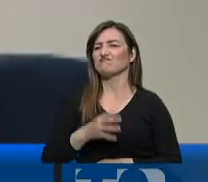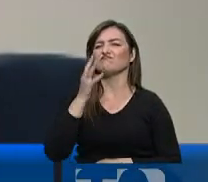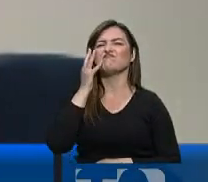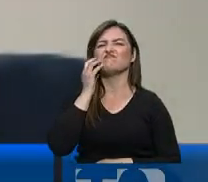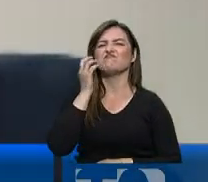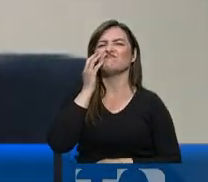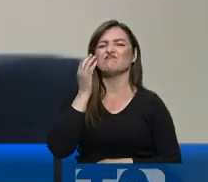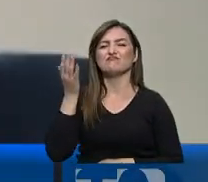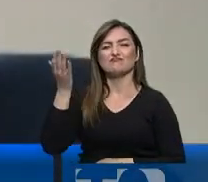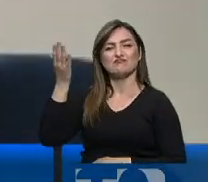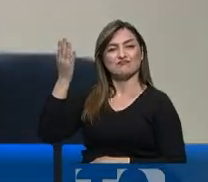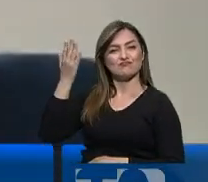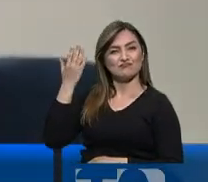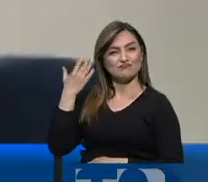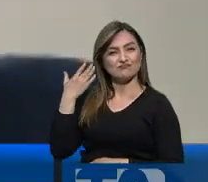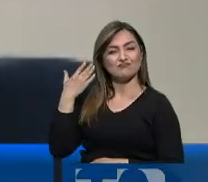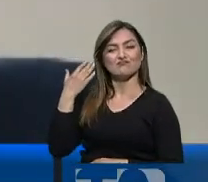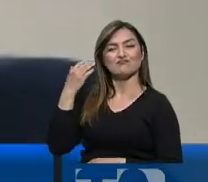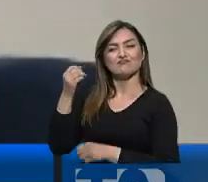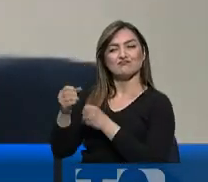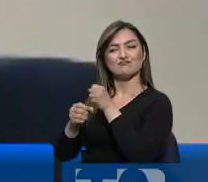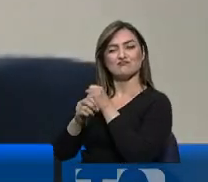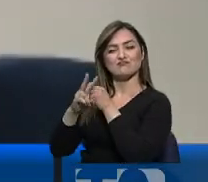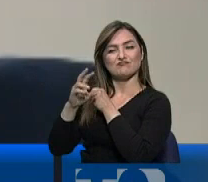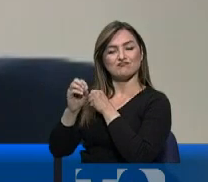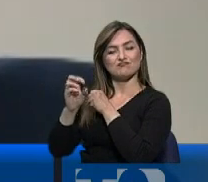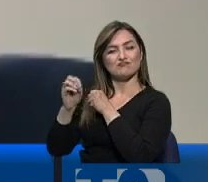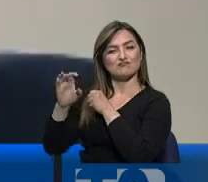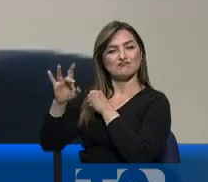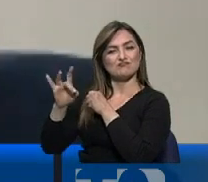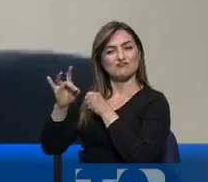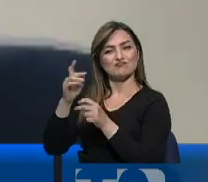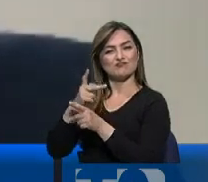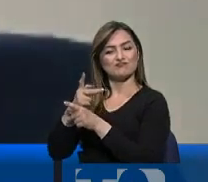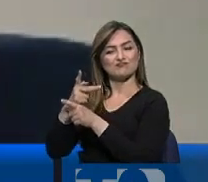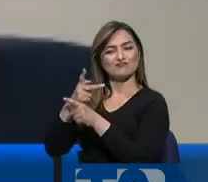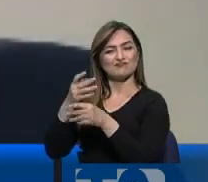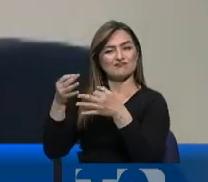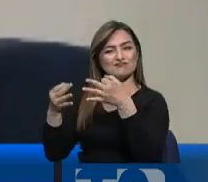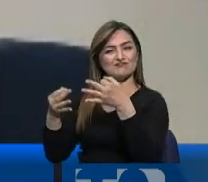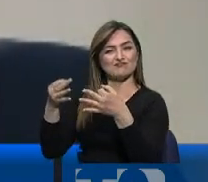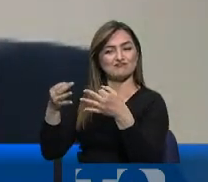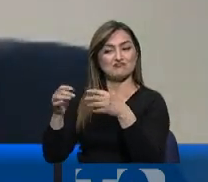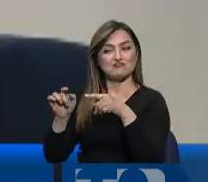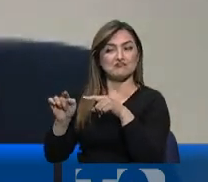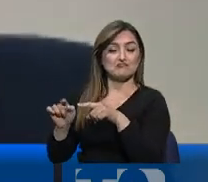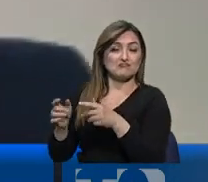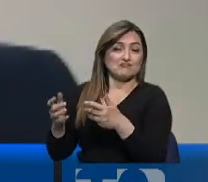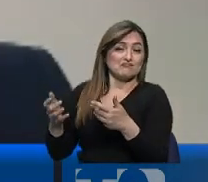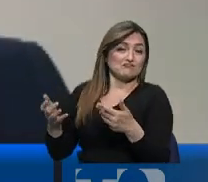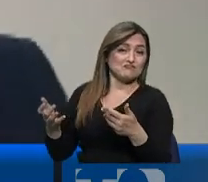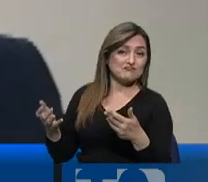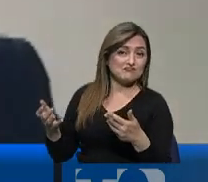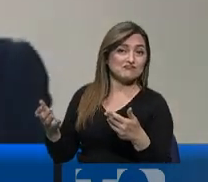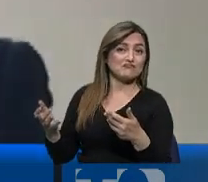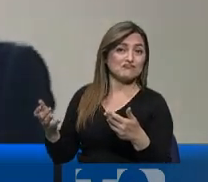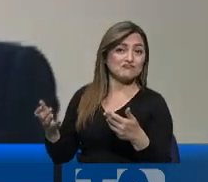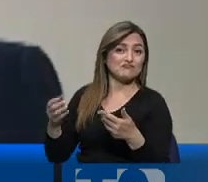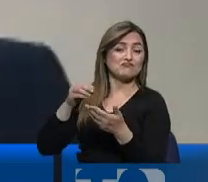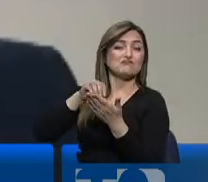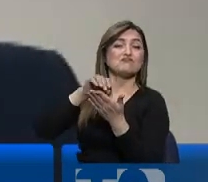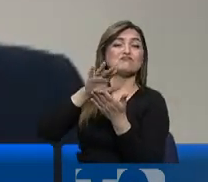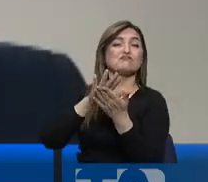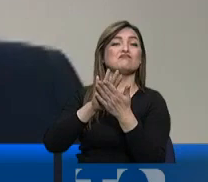tenido nosotros, al menos desde 2008 con el Consejo de la Judicatura. Recuerde usted que el Consejo de la Judicatura realmente se